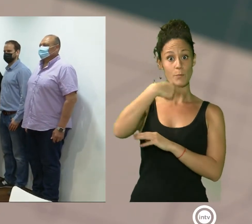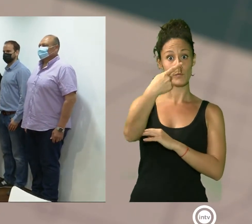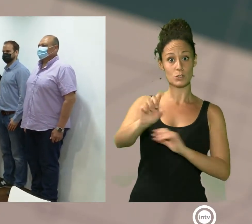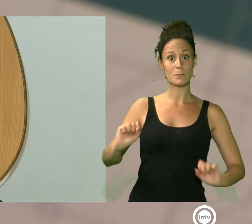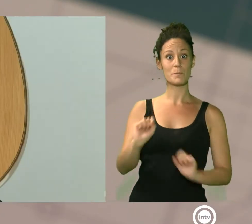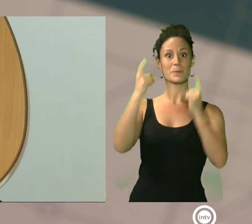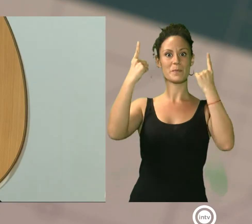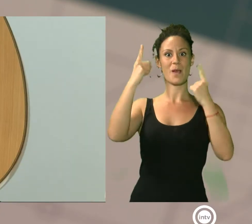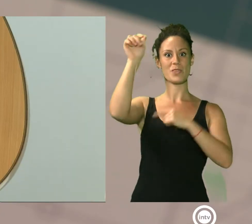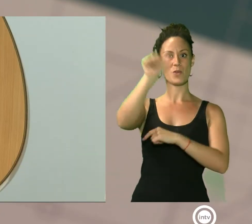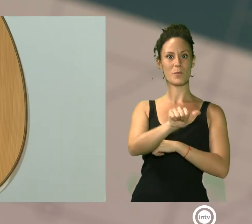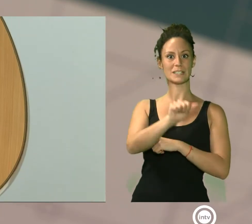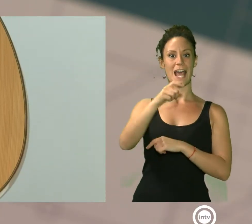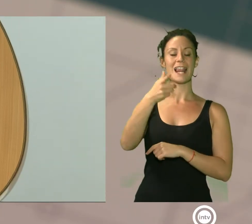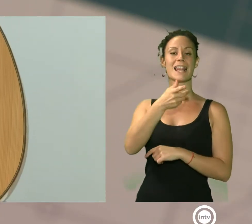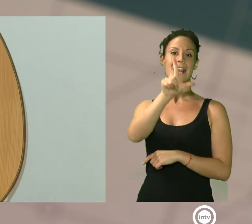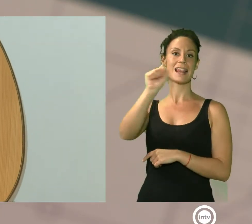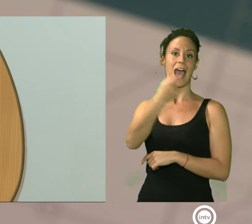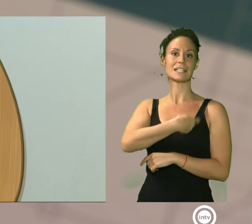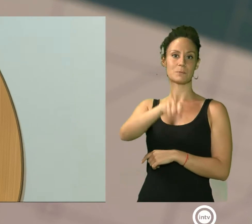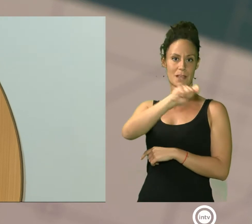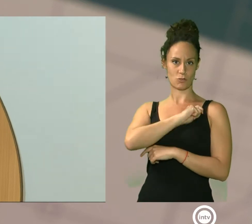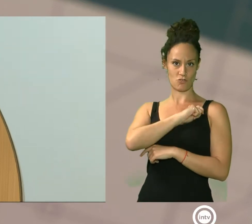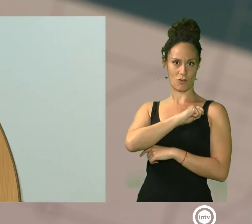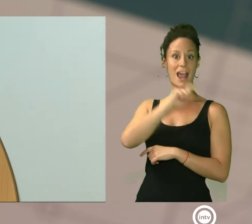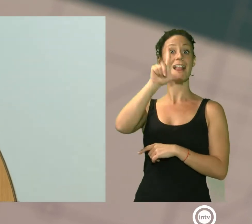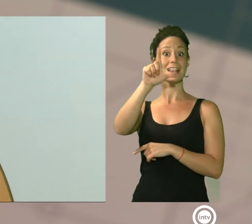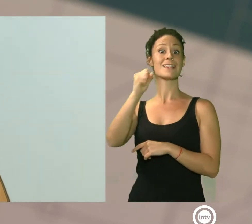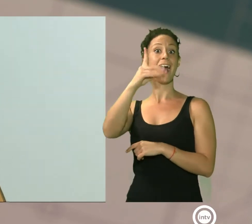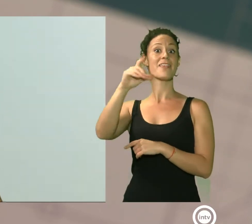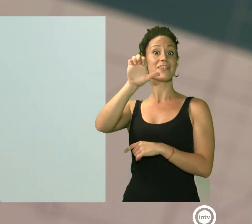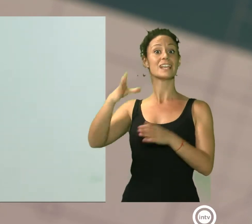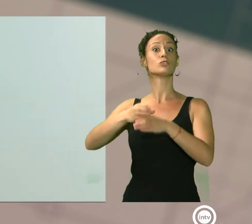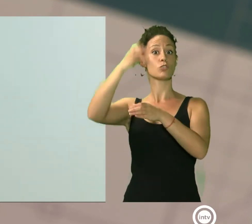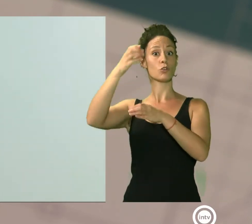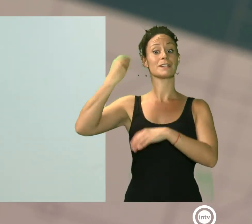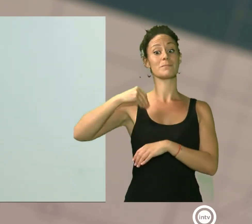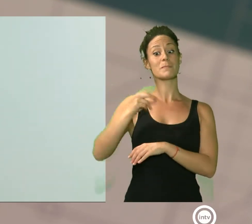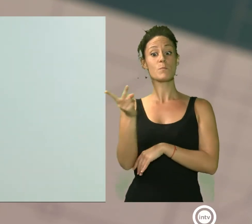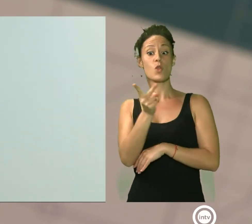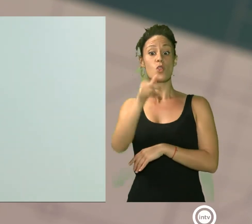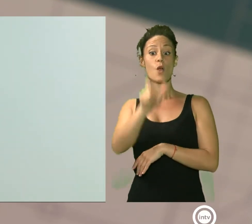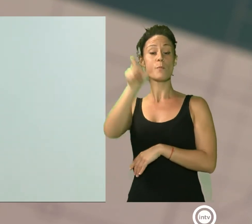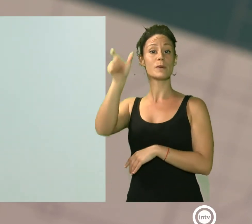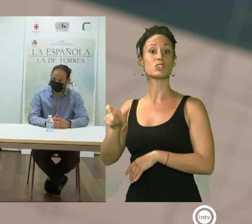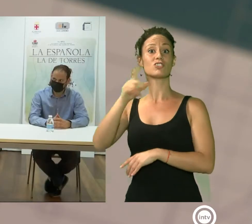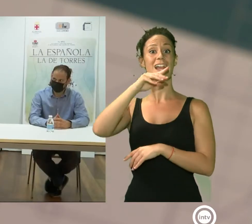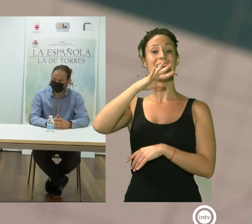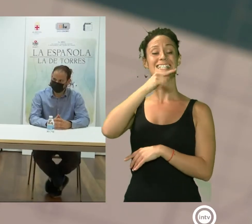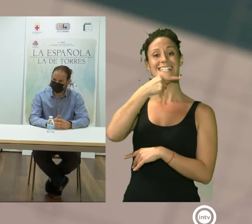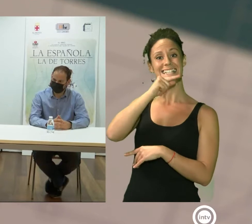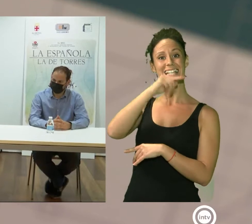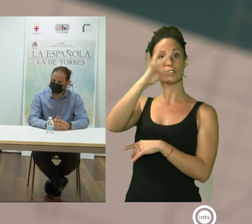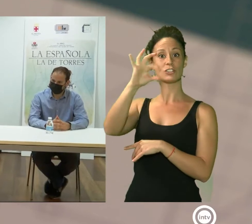Española, La de Torres, un proyecto cinematográfico dirigido por Fran López y Raúl Navarro, tataranietos del célebre creador de la guitarra